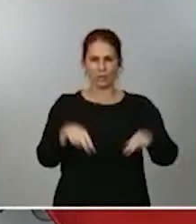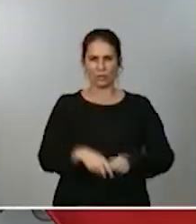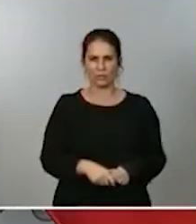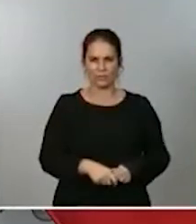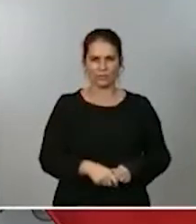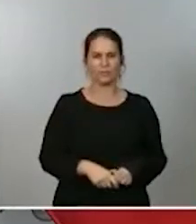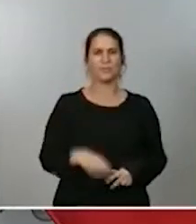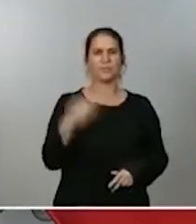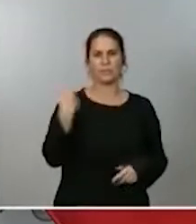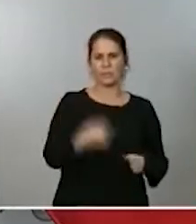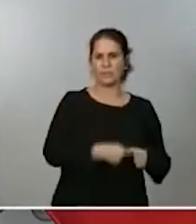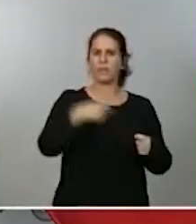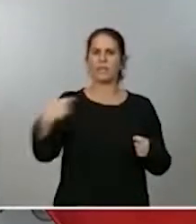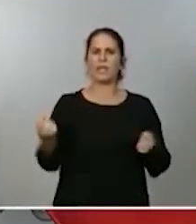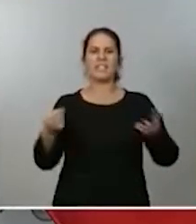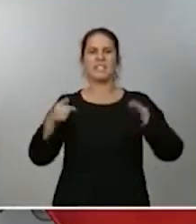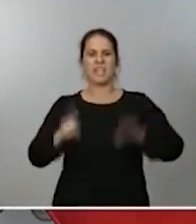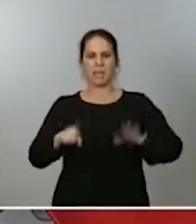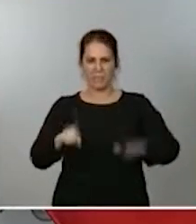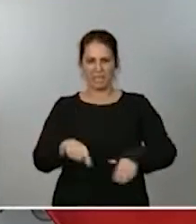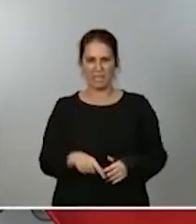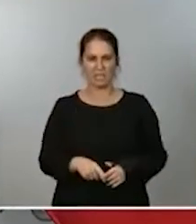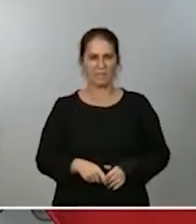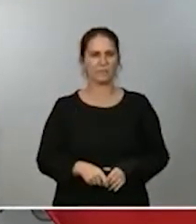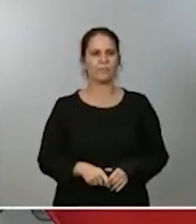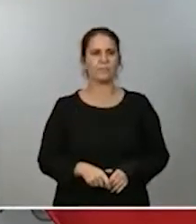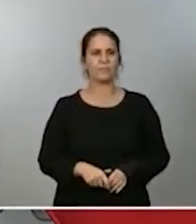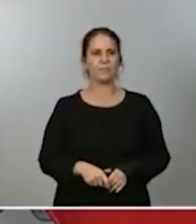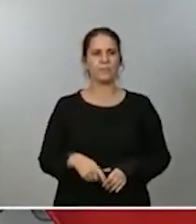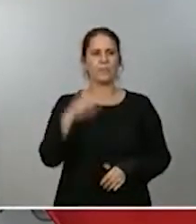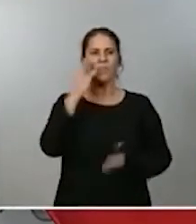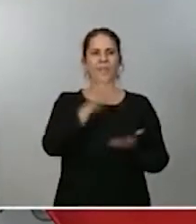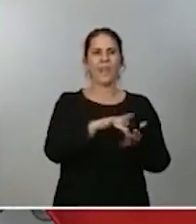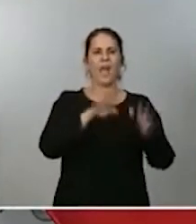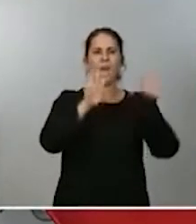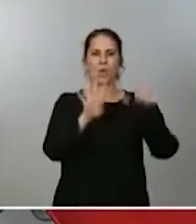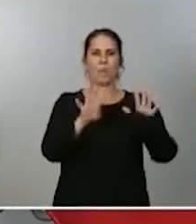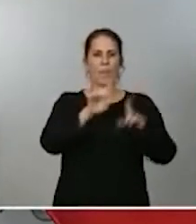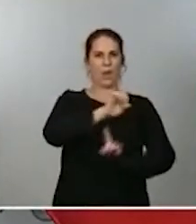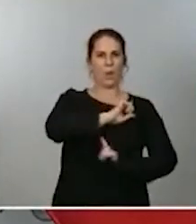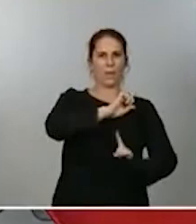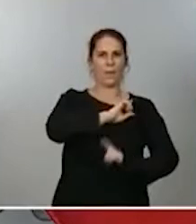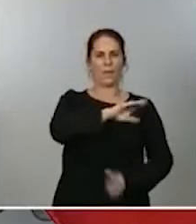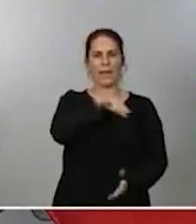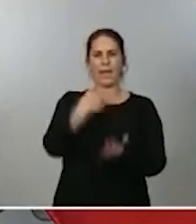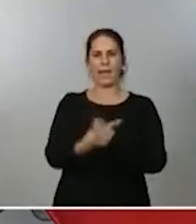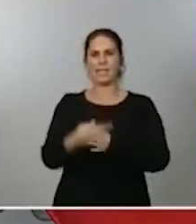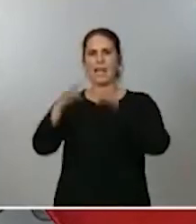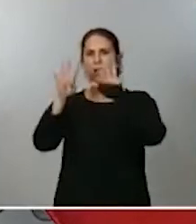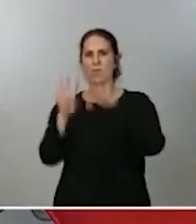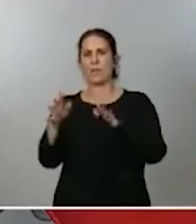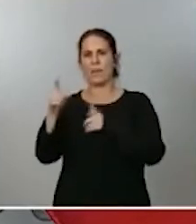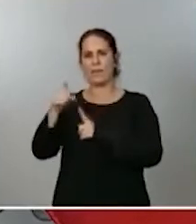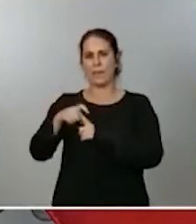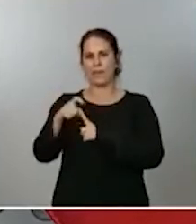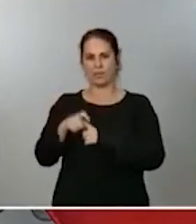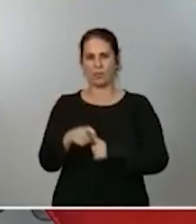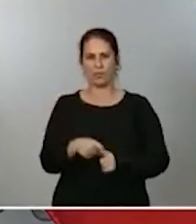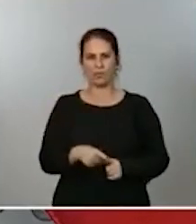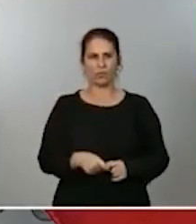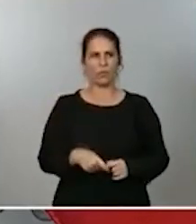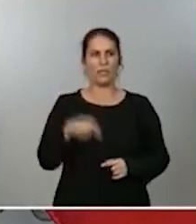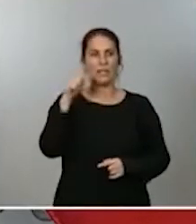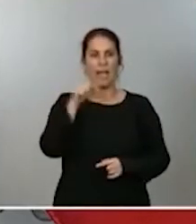desde este estado de alarma, desde el día 9 de noviembre hasta el día 9 de mayo, con una revisión